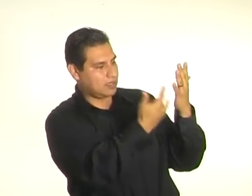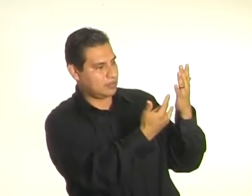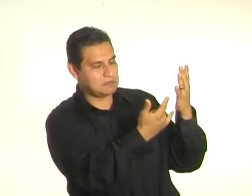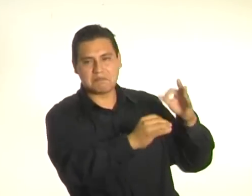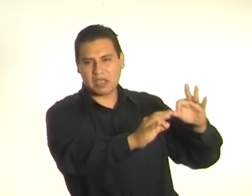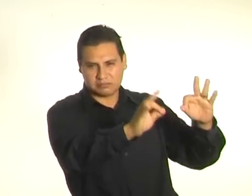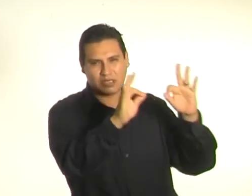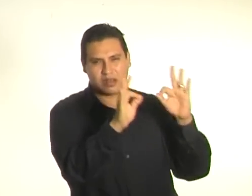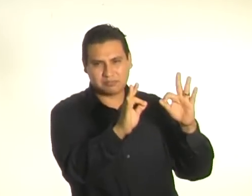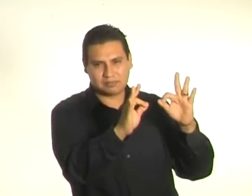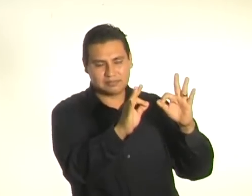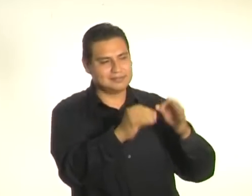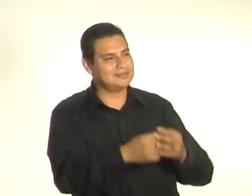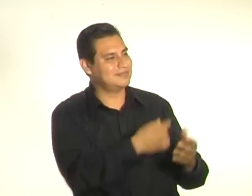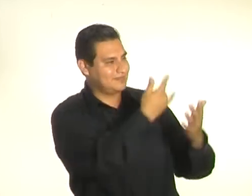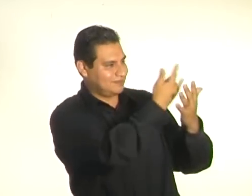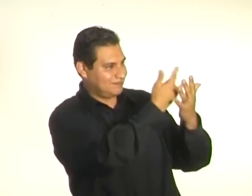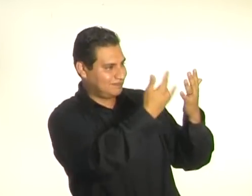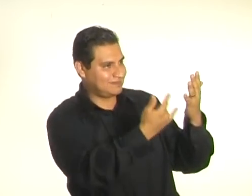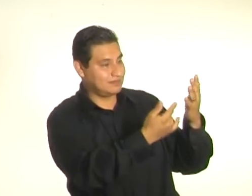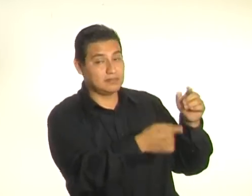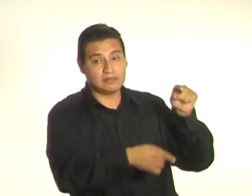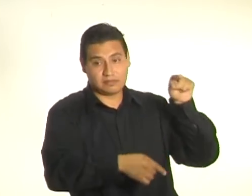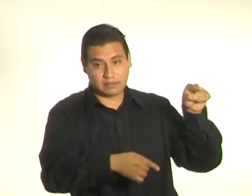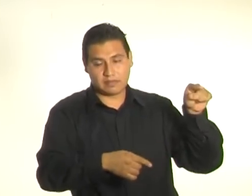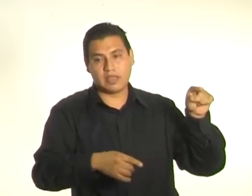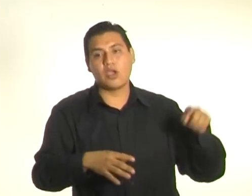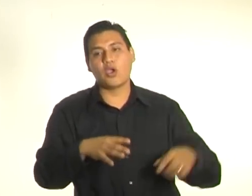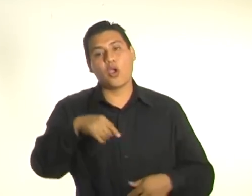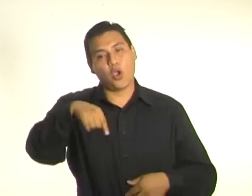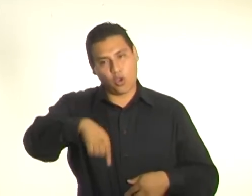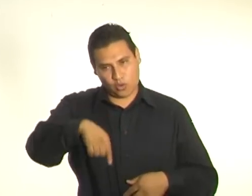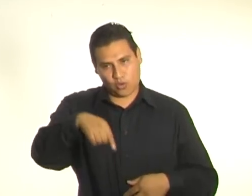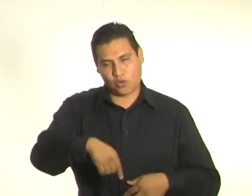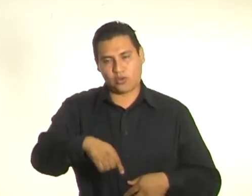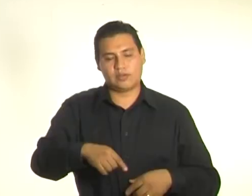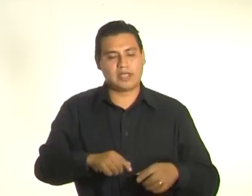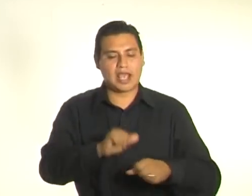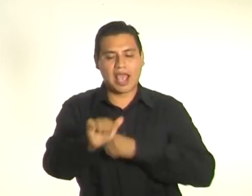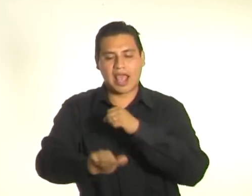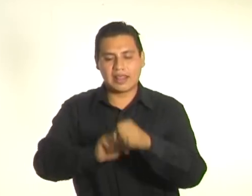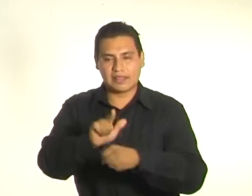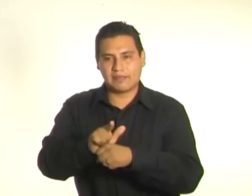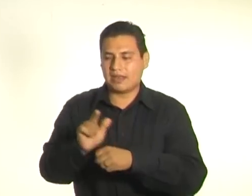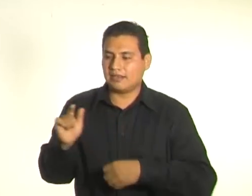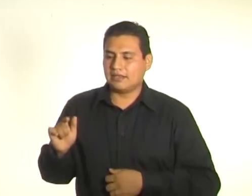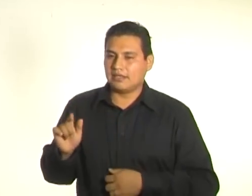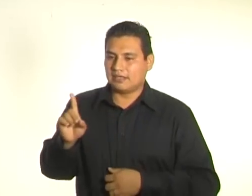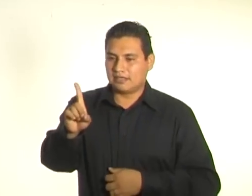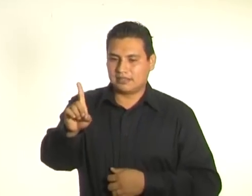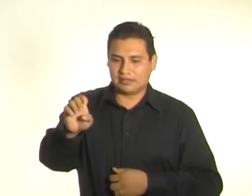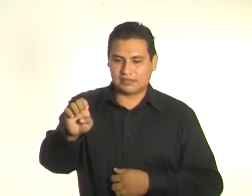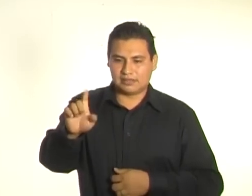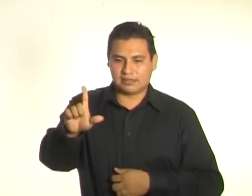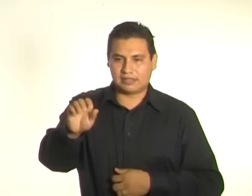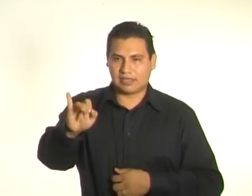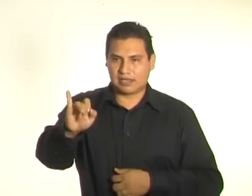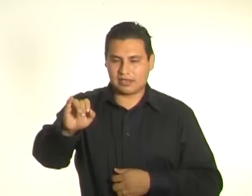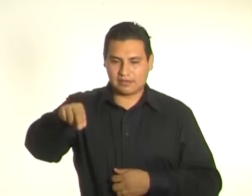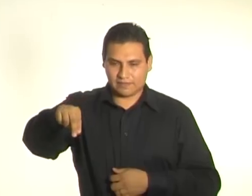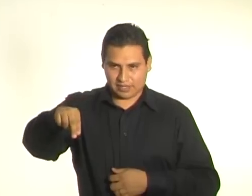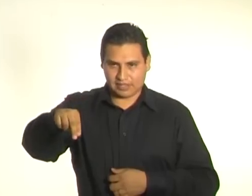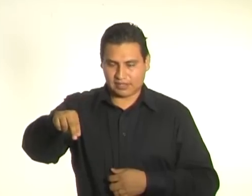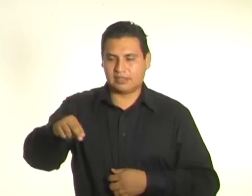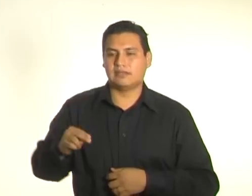ejemplo, en esta ocasión mi lámina es acerca de los delfines. Entonces debe tener los delfines dibujados acá con